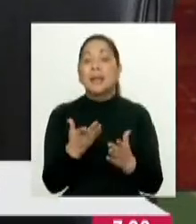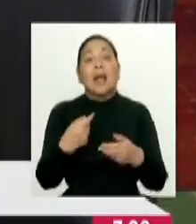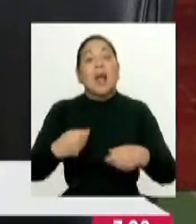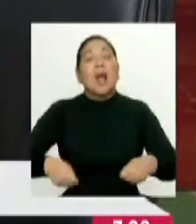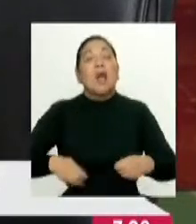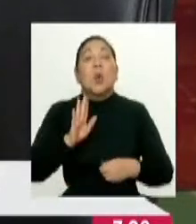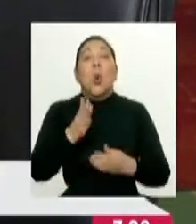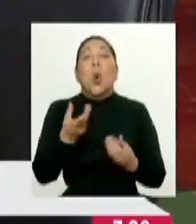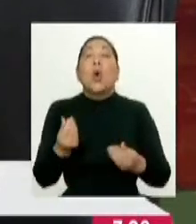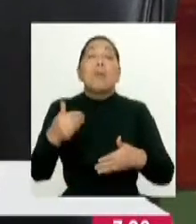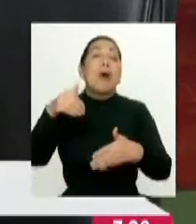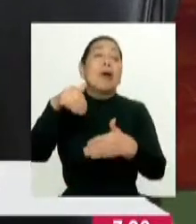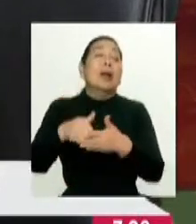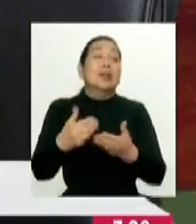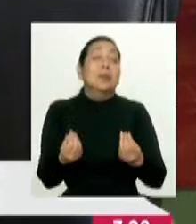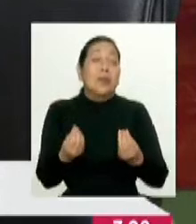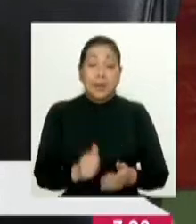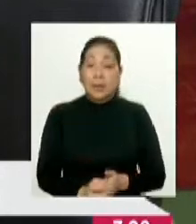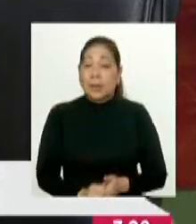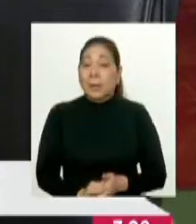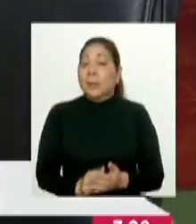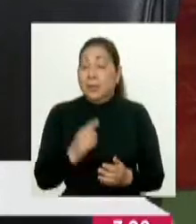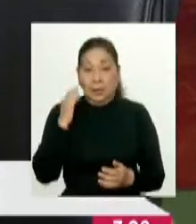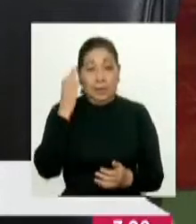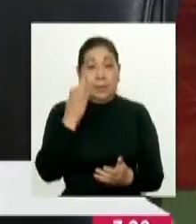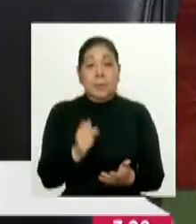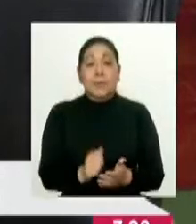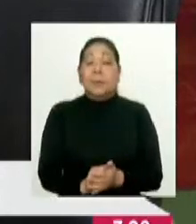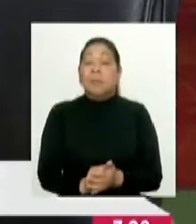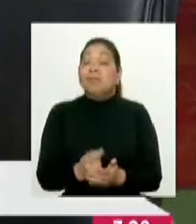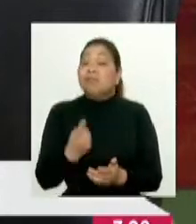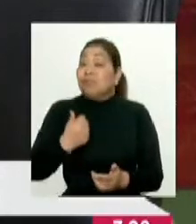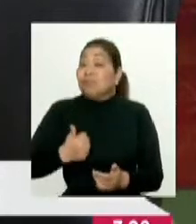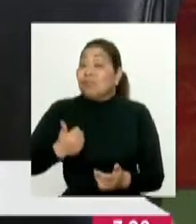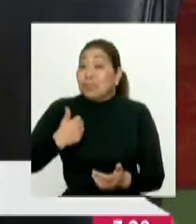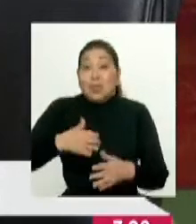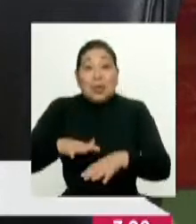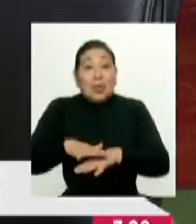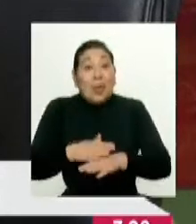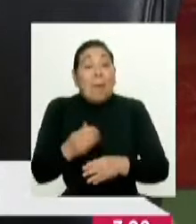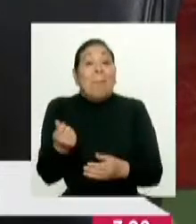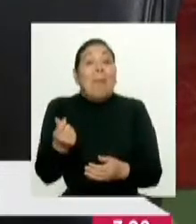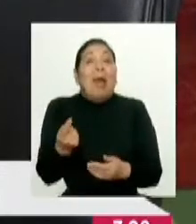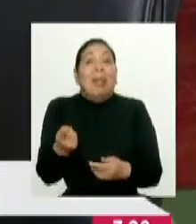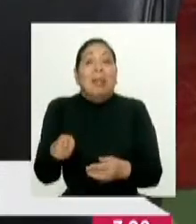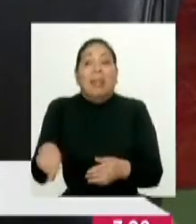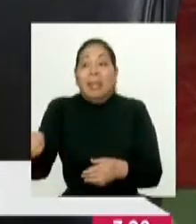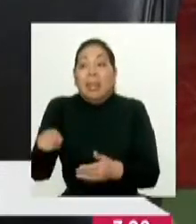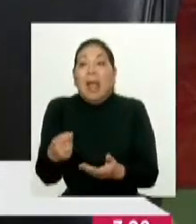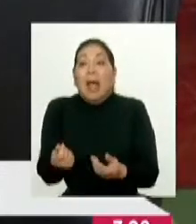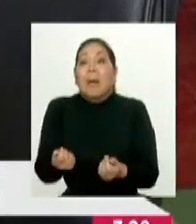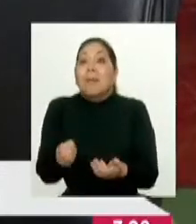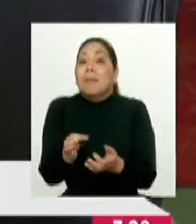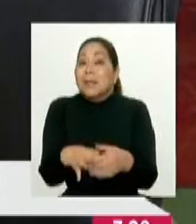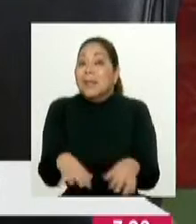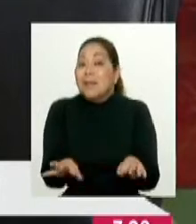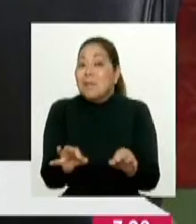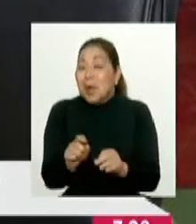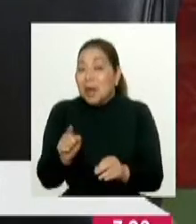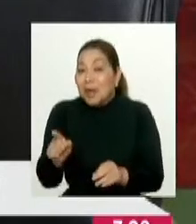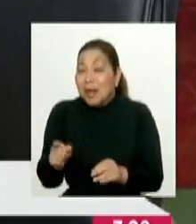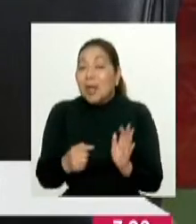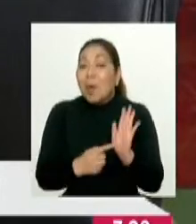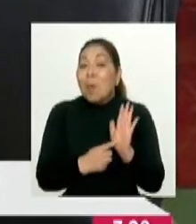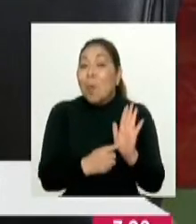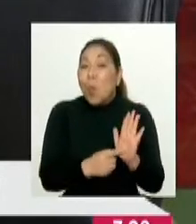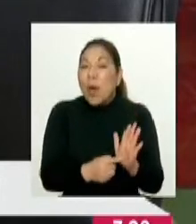gasto de su campaña. ¿Por qué? Porque a futuro van a ser autoridades que van a administrar recursos. ¿Qué más importante que ellos puedan